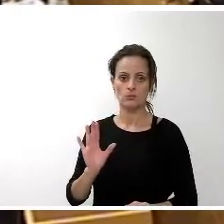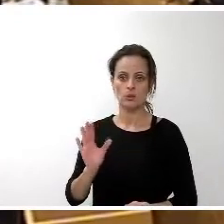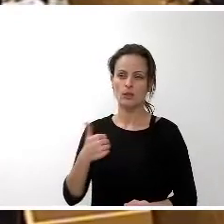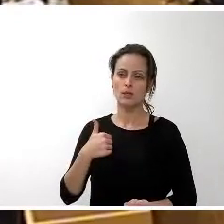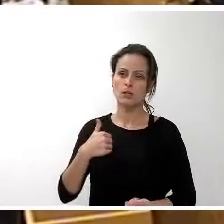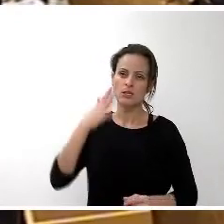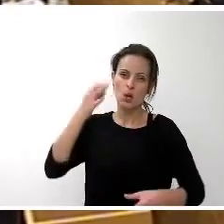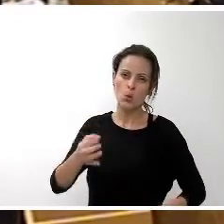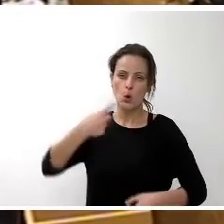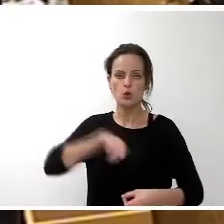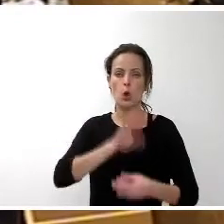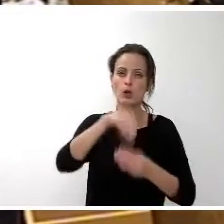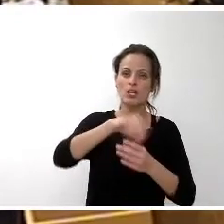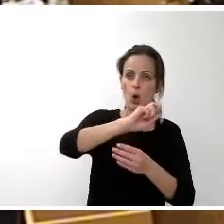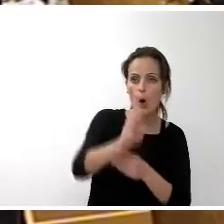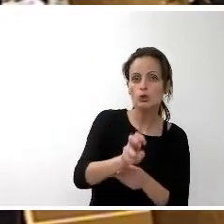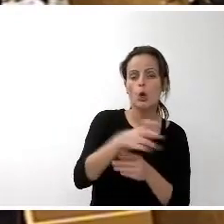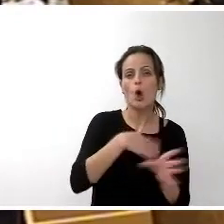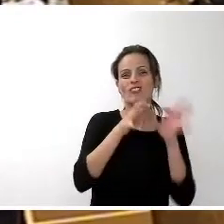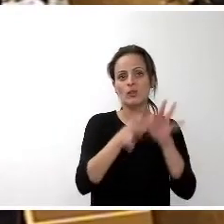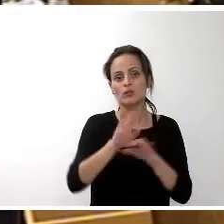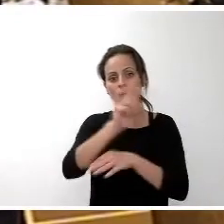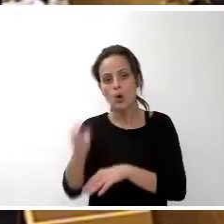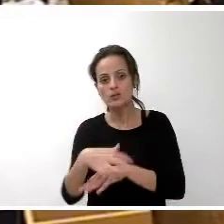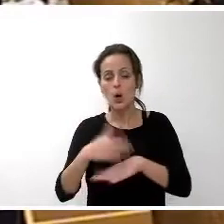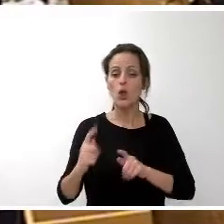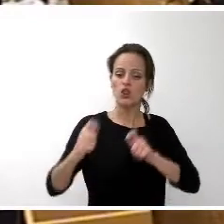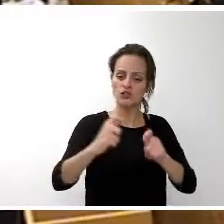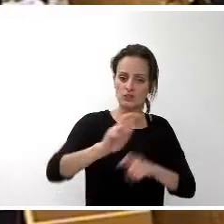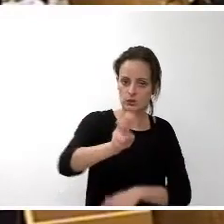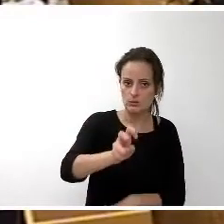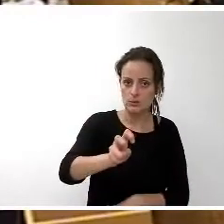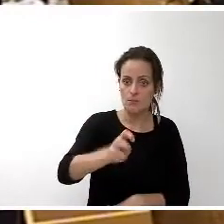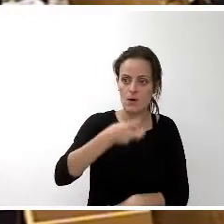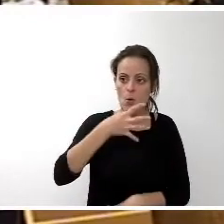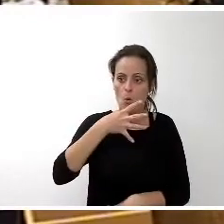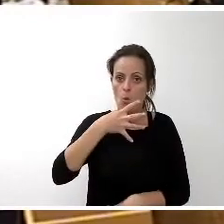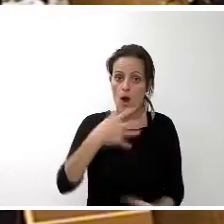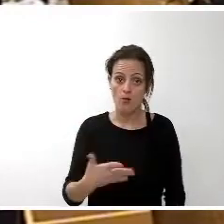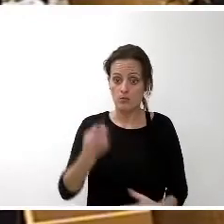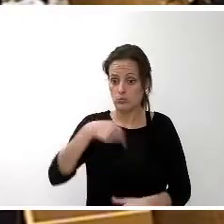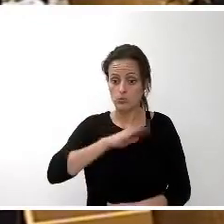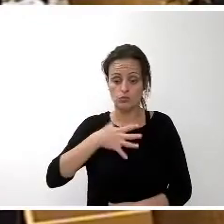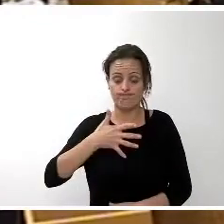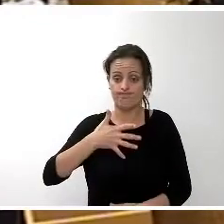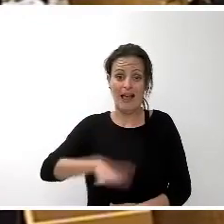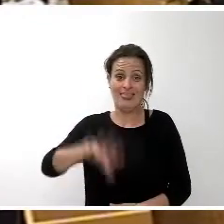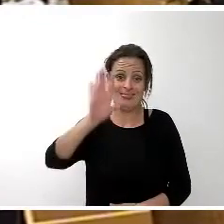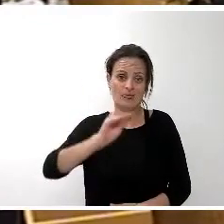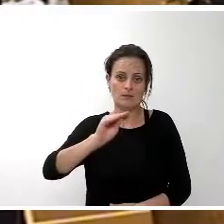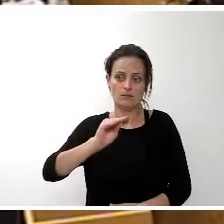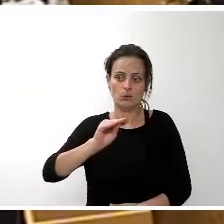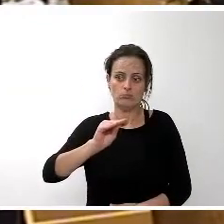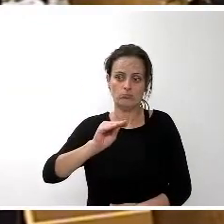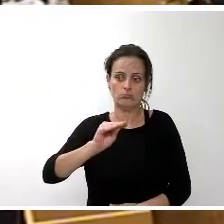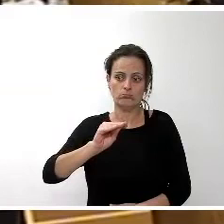otros contenidos con otras vinculaciones con otras dotaciones pero en este momento entendemos que es el grupo del gobierno quien tiene